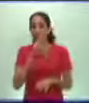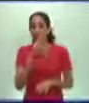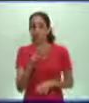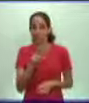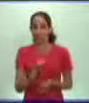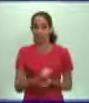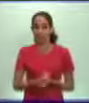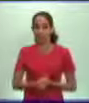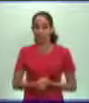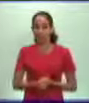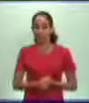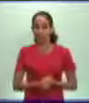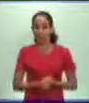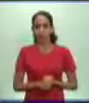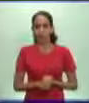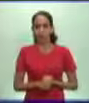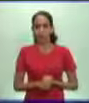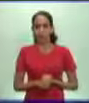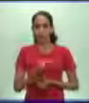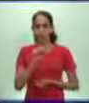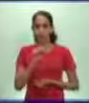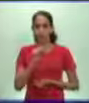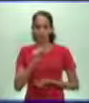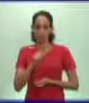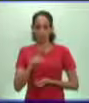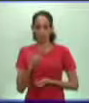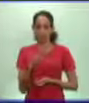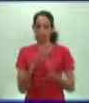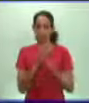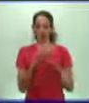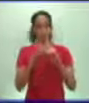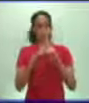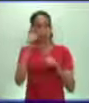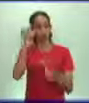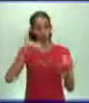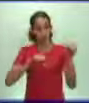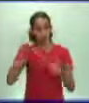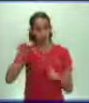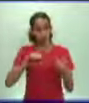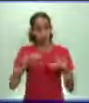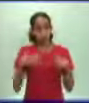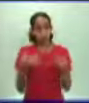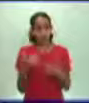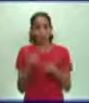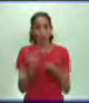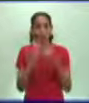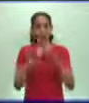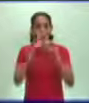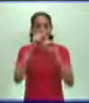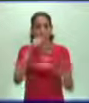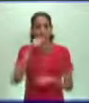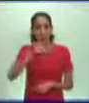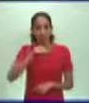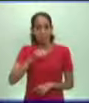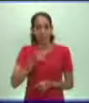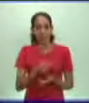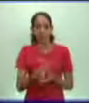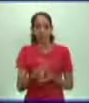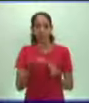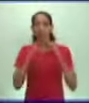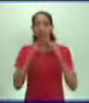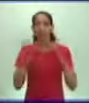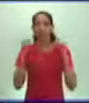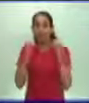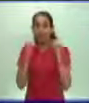postura y ese comportamiento propio de la Iglesia Católica. Y dentro de esa Iglesia Católica, precisamente un sacerdote católico